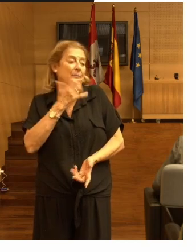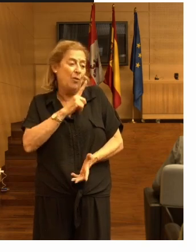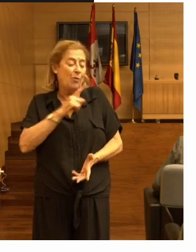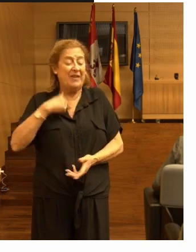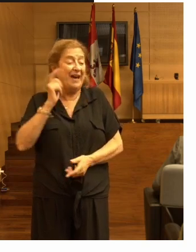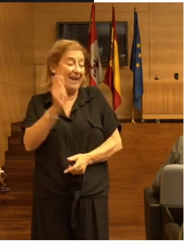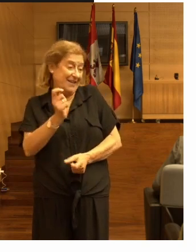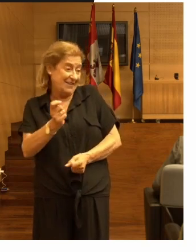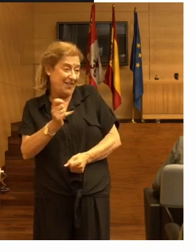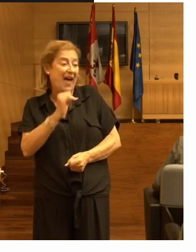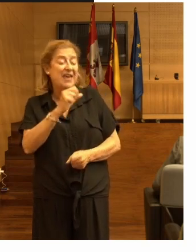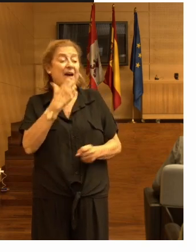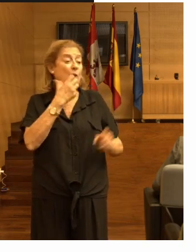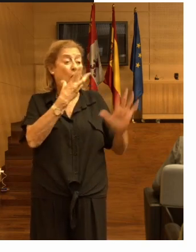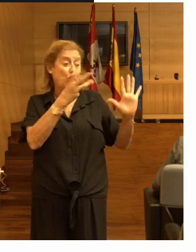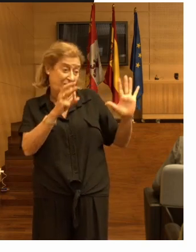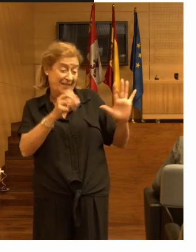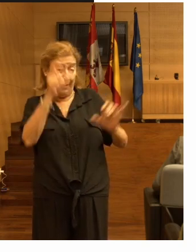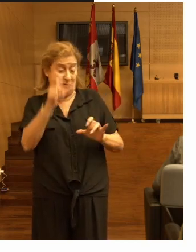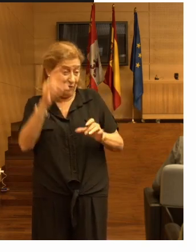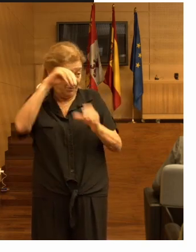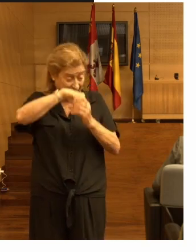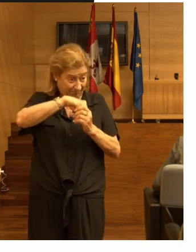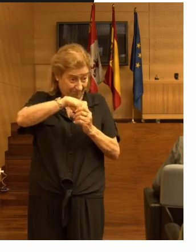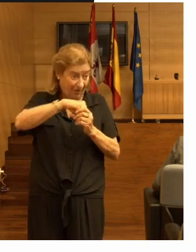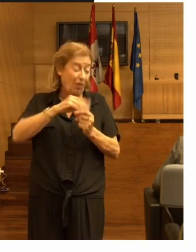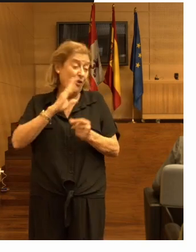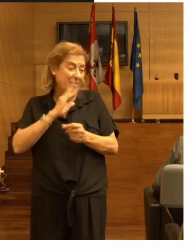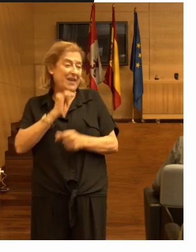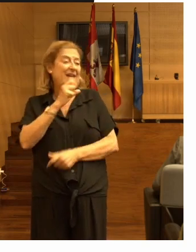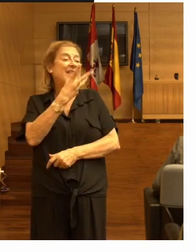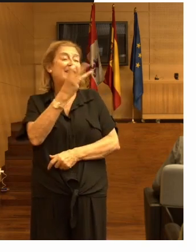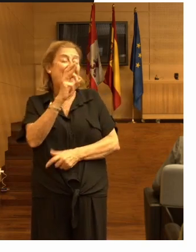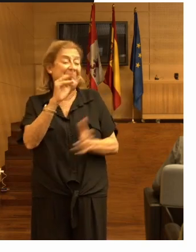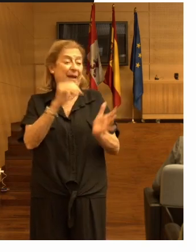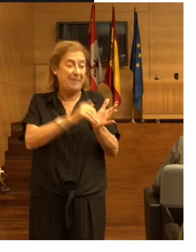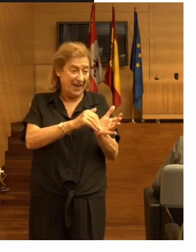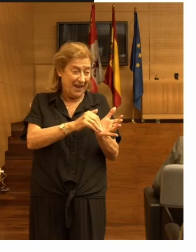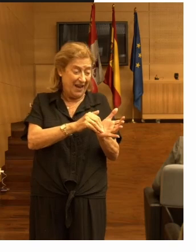una residencia hay 80 residentes y 30.000